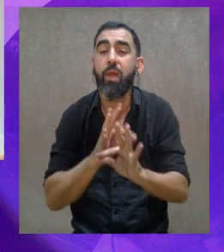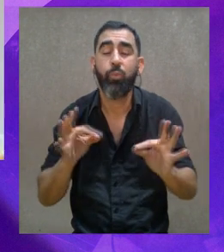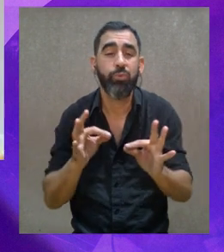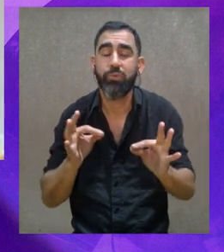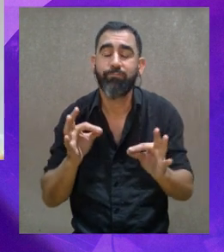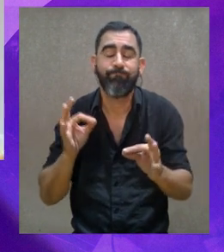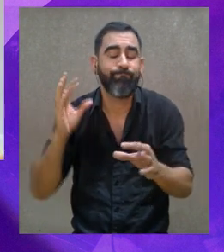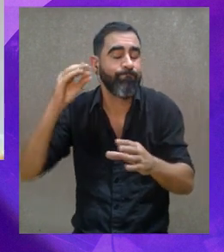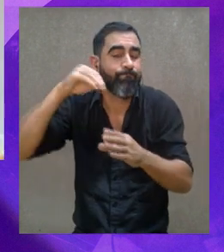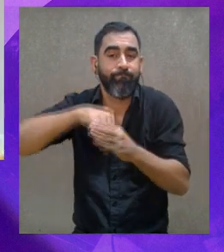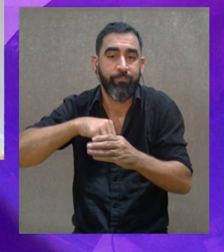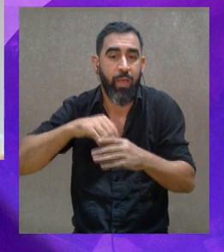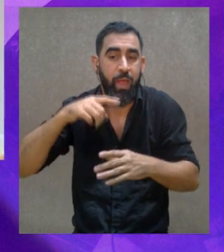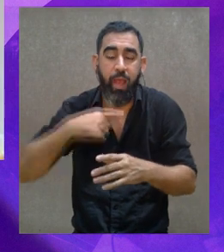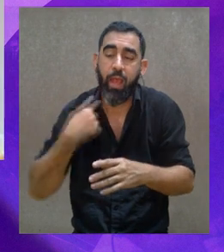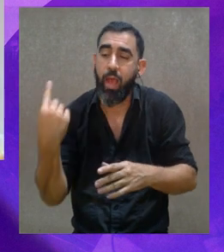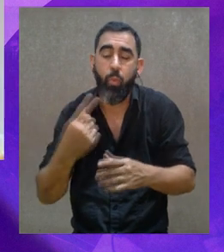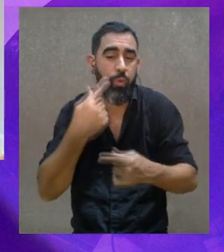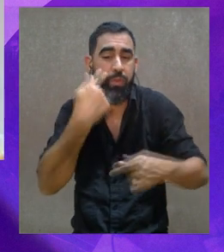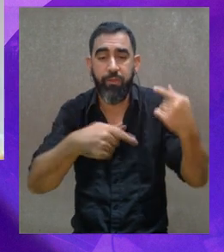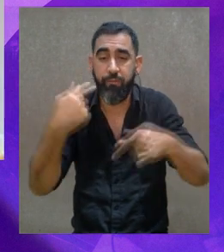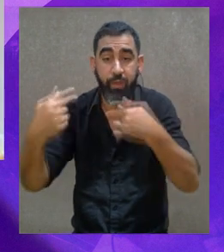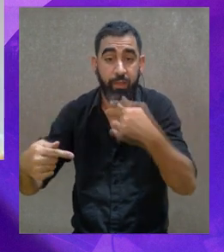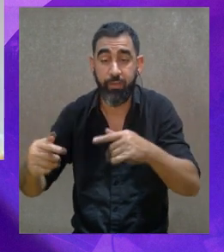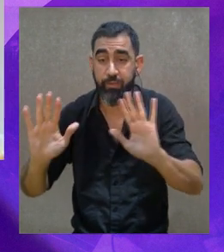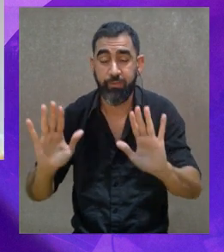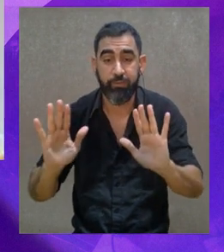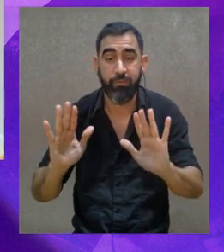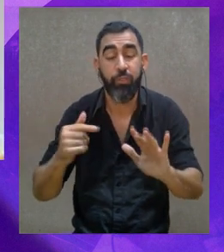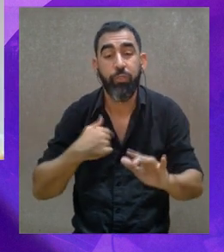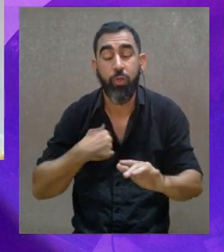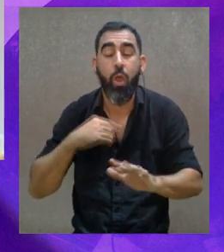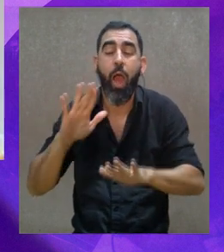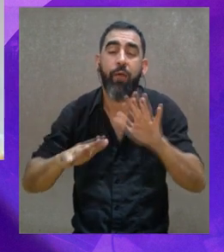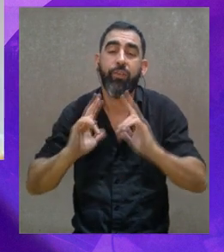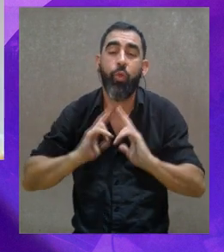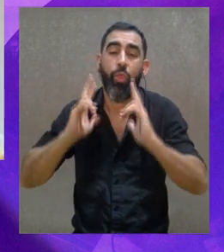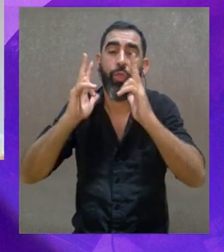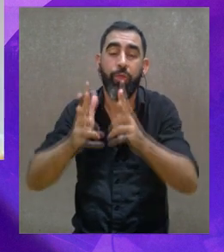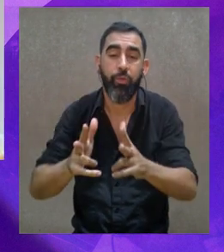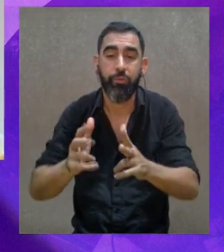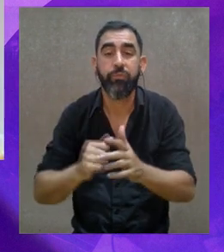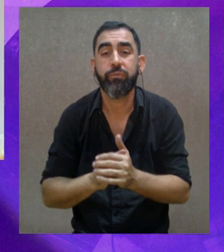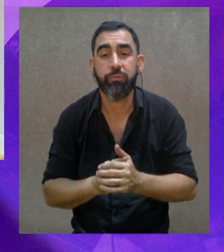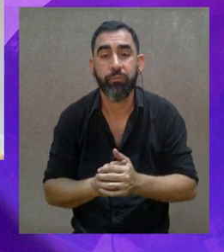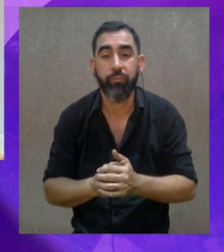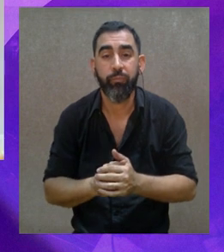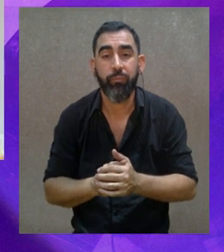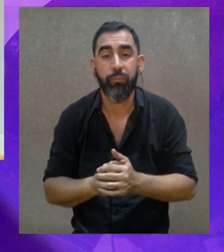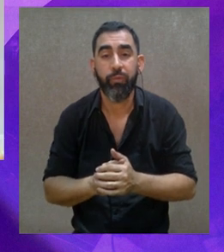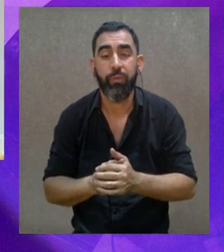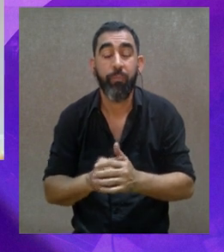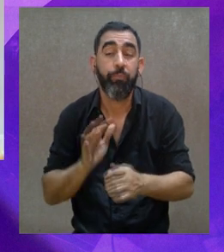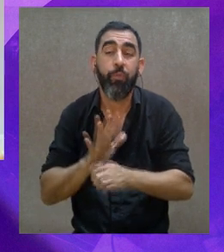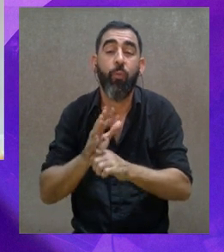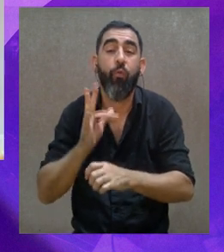porque la música nos atraviesa y nos atraviesa de diferentes maneras y nos deja, yo digo a veces, ¿no? Nos